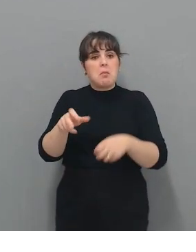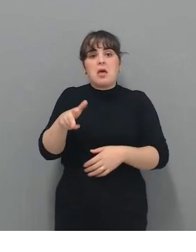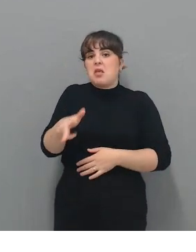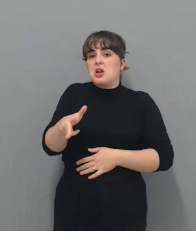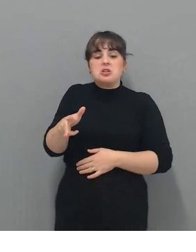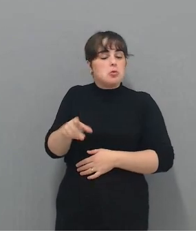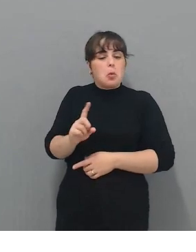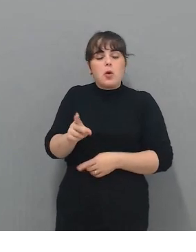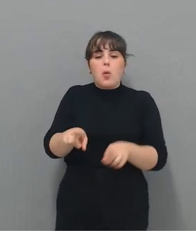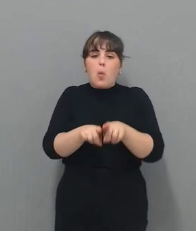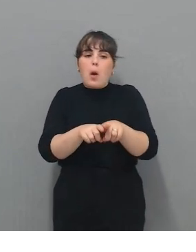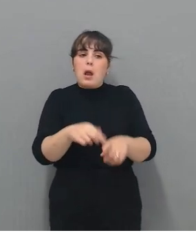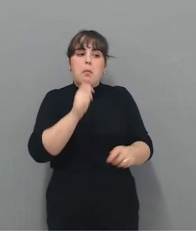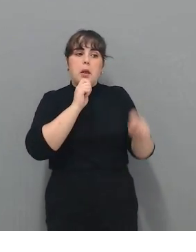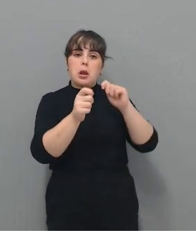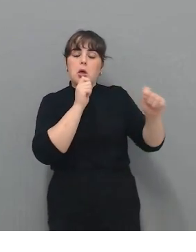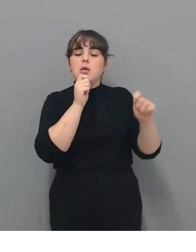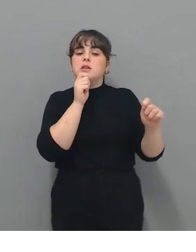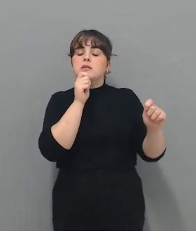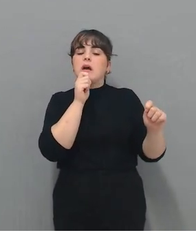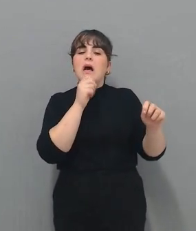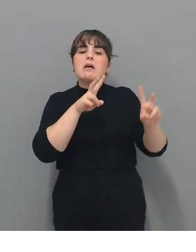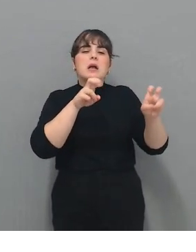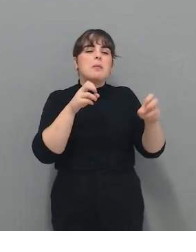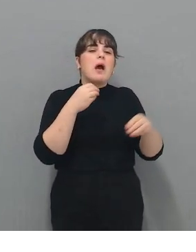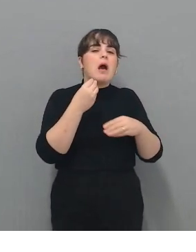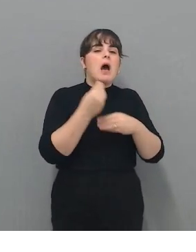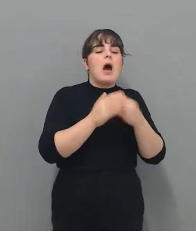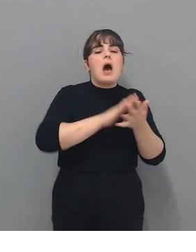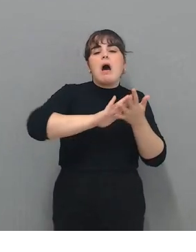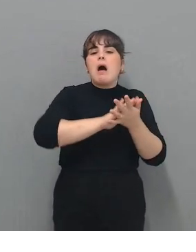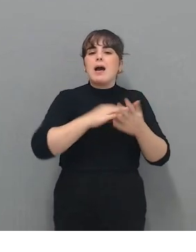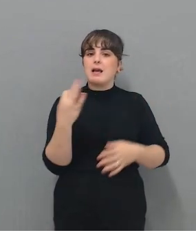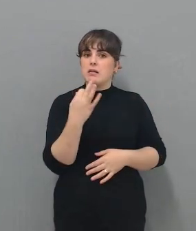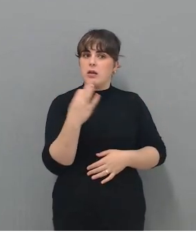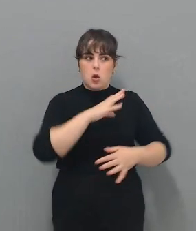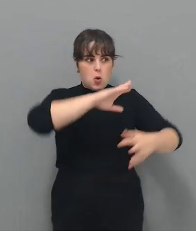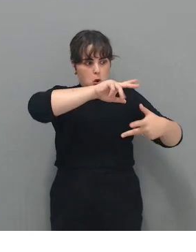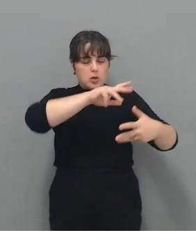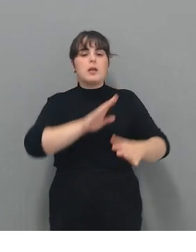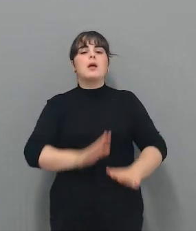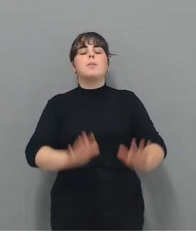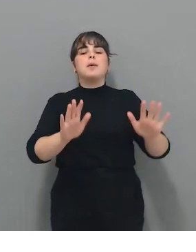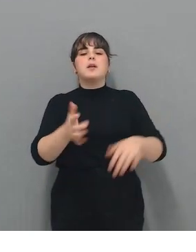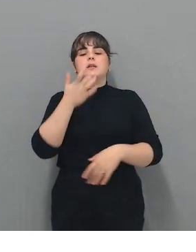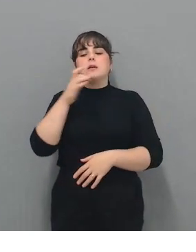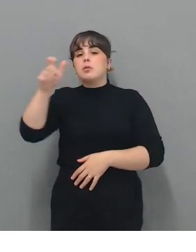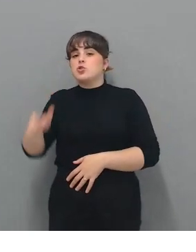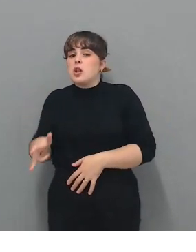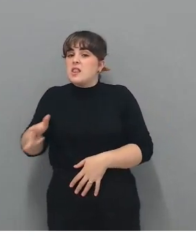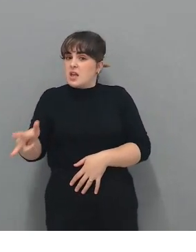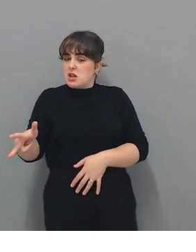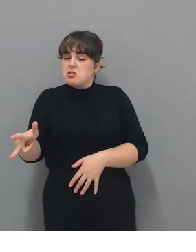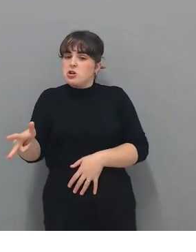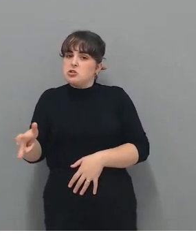periodistas, hablen sobre noticias. Pero mejor aún es que un profesional del derecho acuda a una